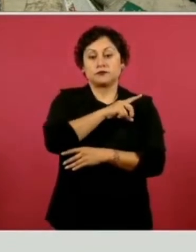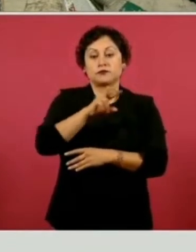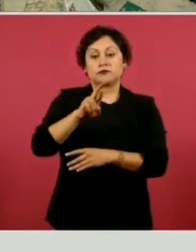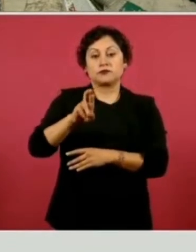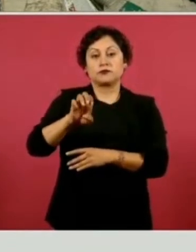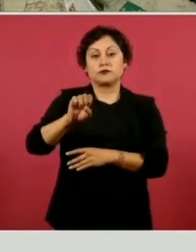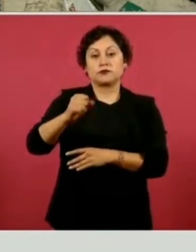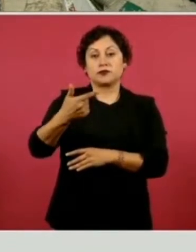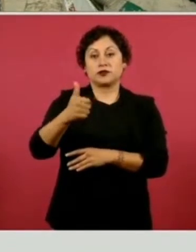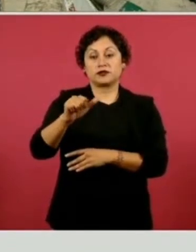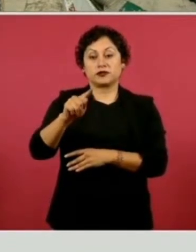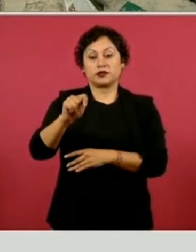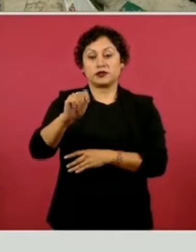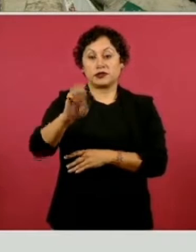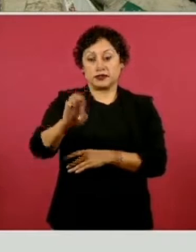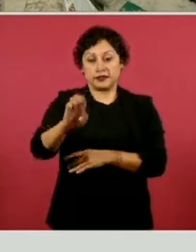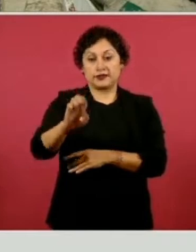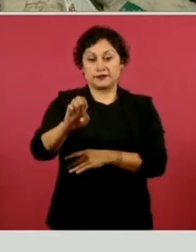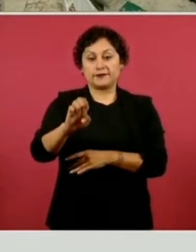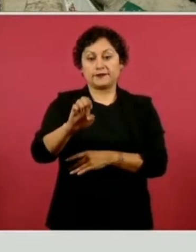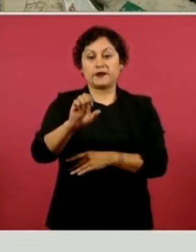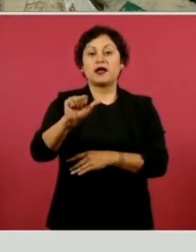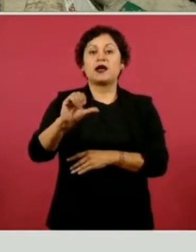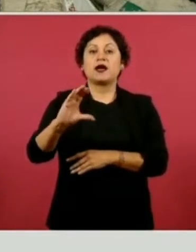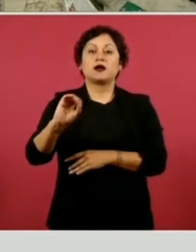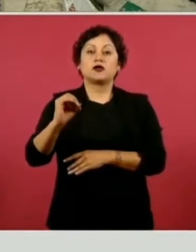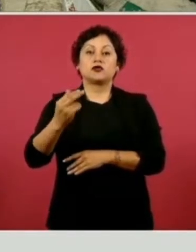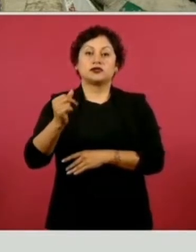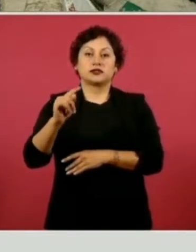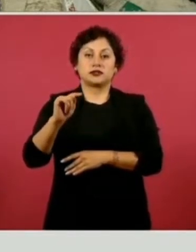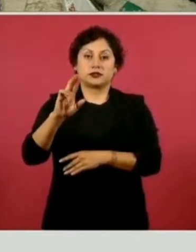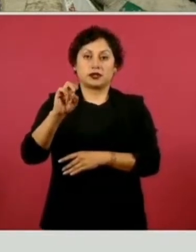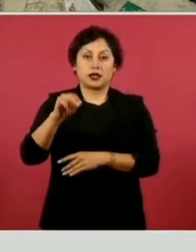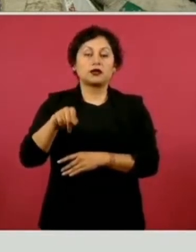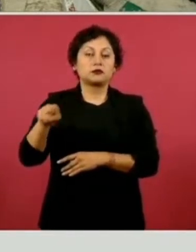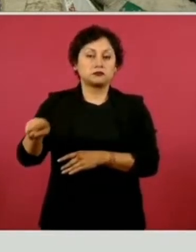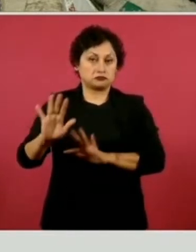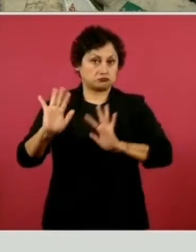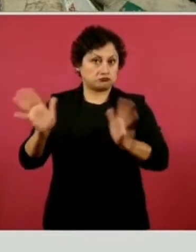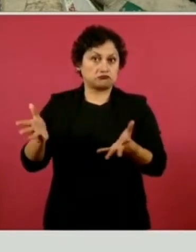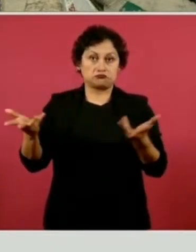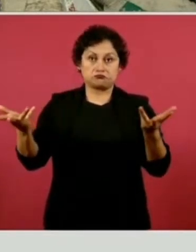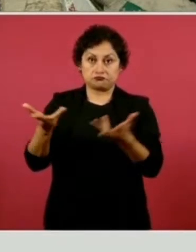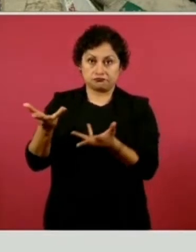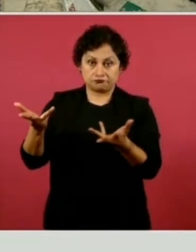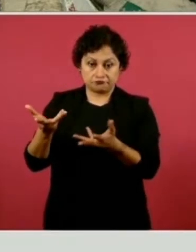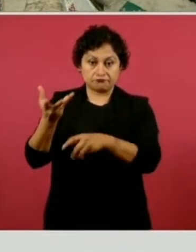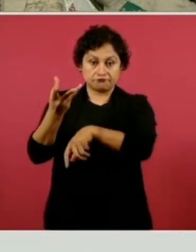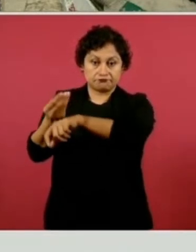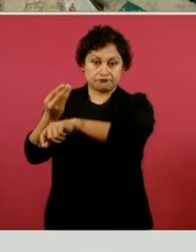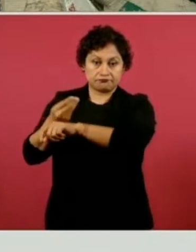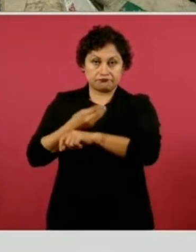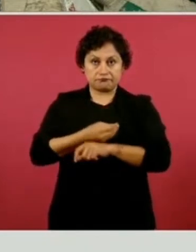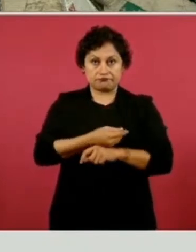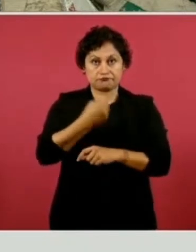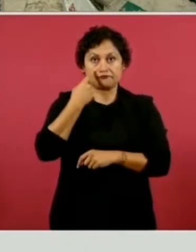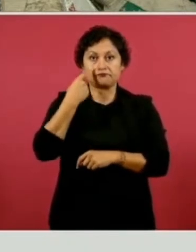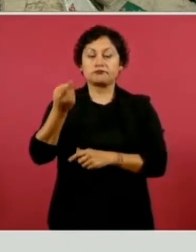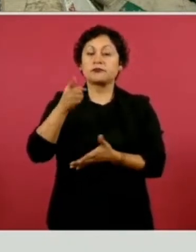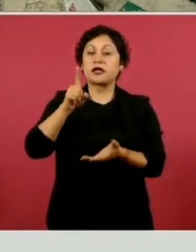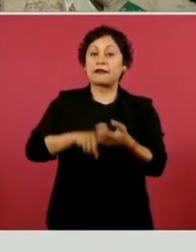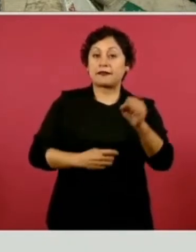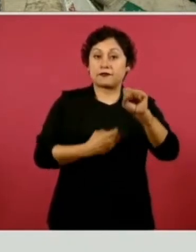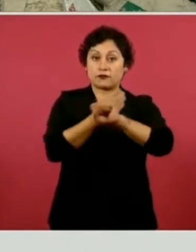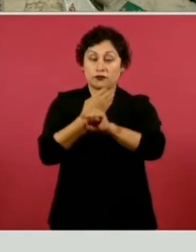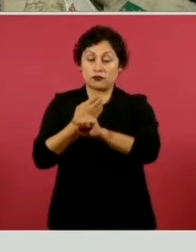Acochitlán, que ya está ejerciendo sus recursos. Y en los 21 hospitales, INSS